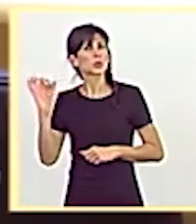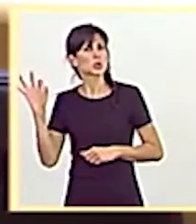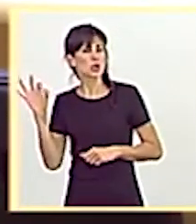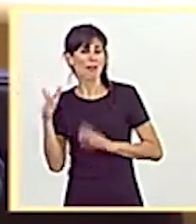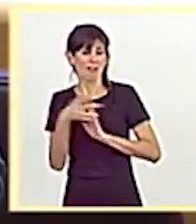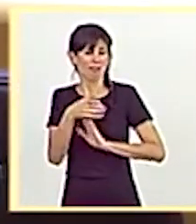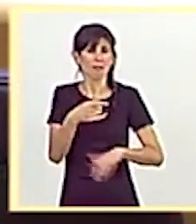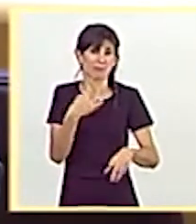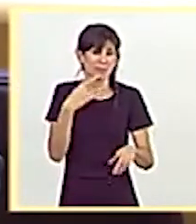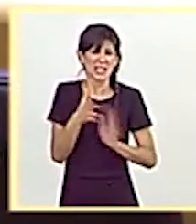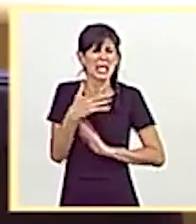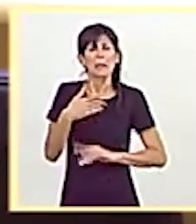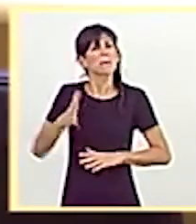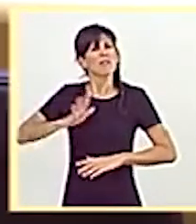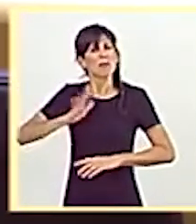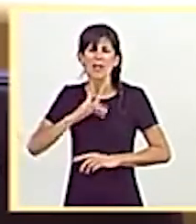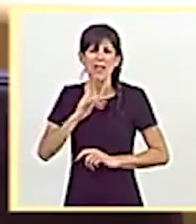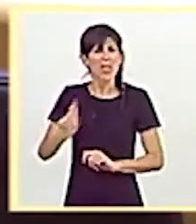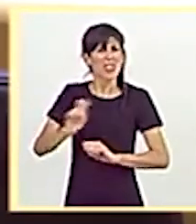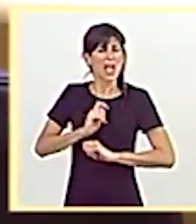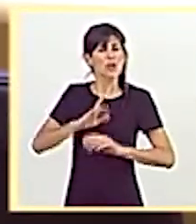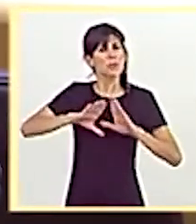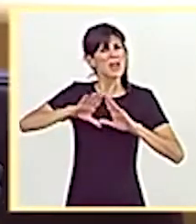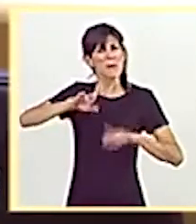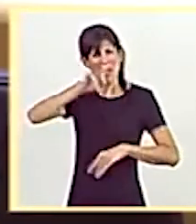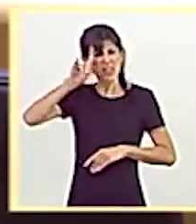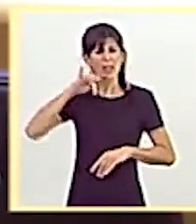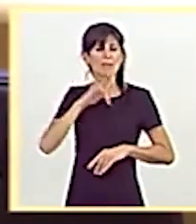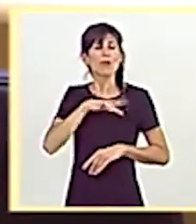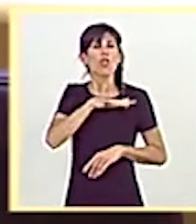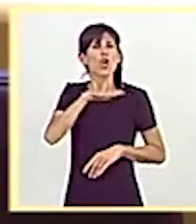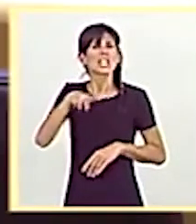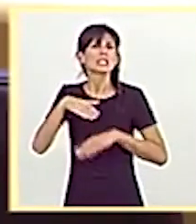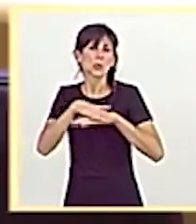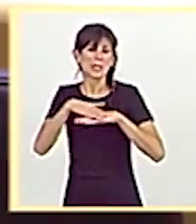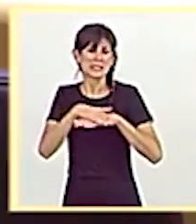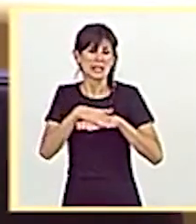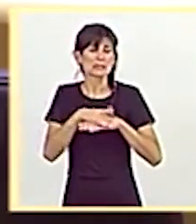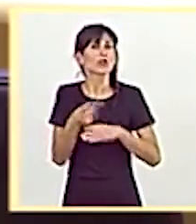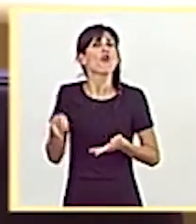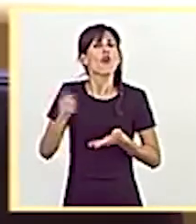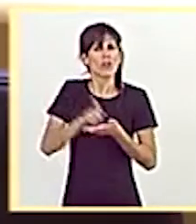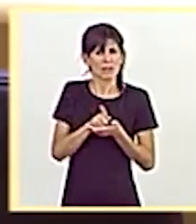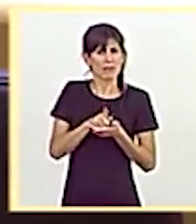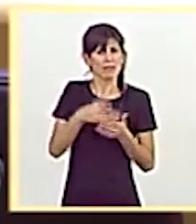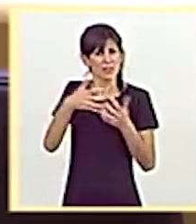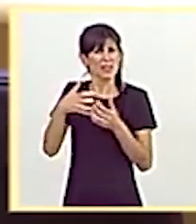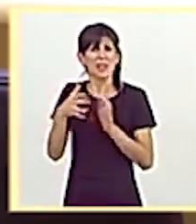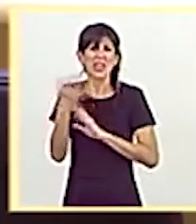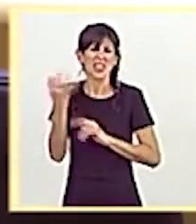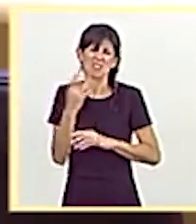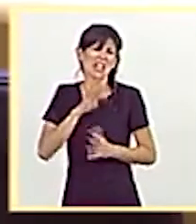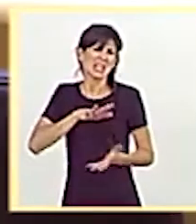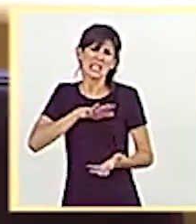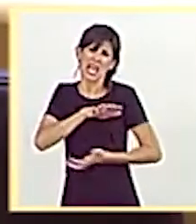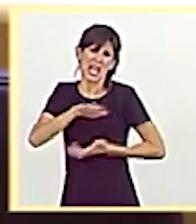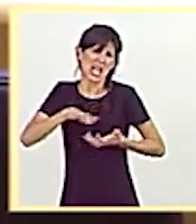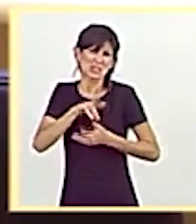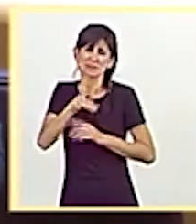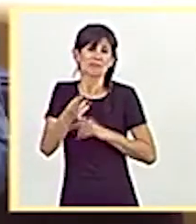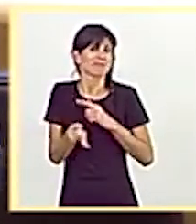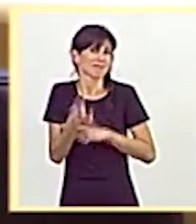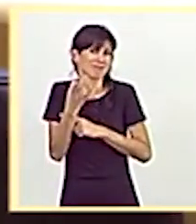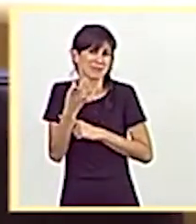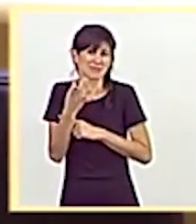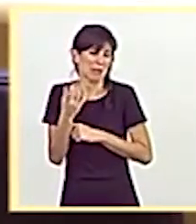a permitir a la Comunidad de Madrid trabajar con esas zonas básicas que estaban funcionando y acabar con el caos que han generado ustedes en la